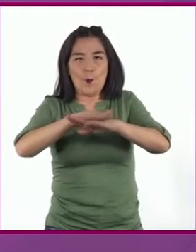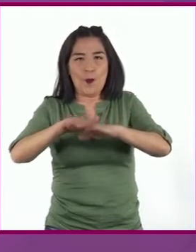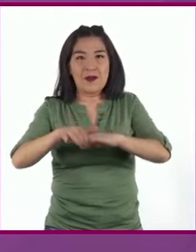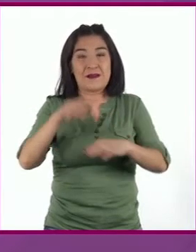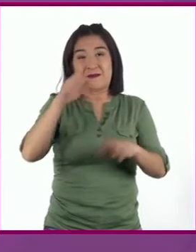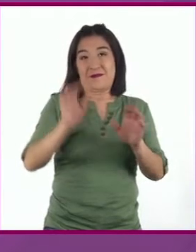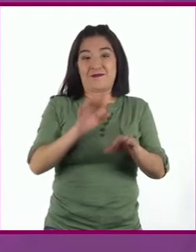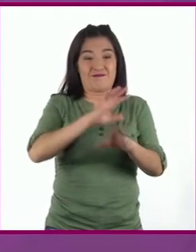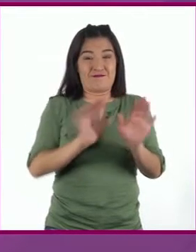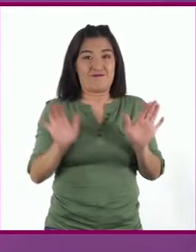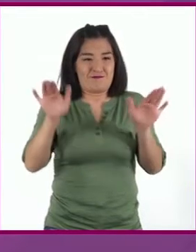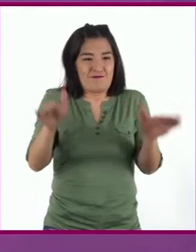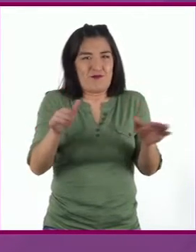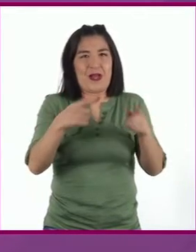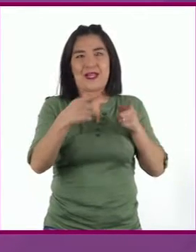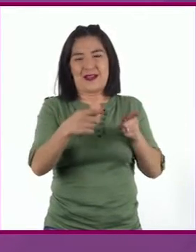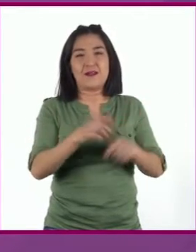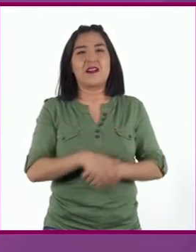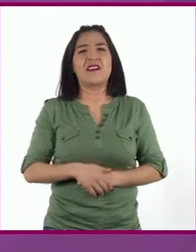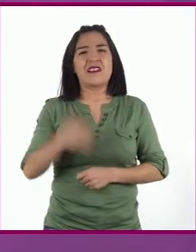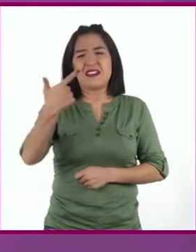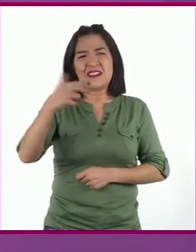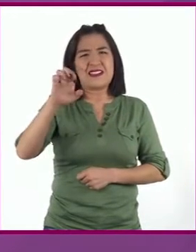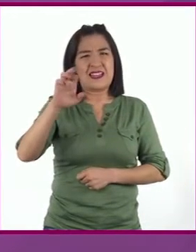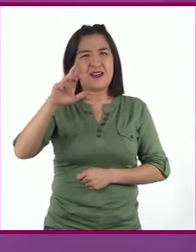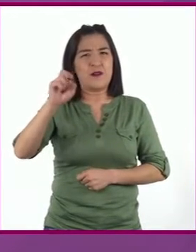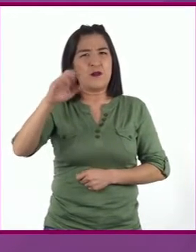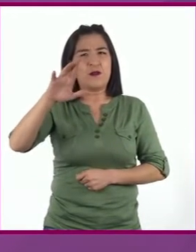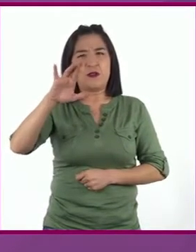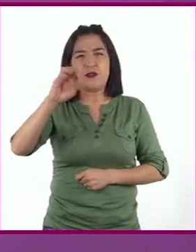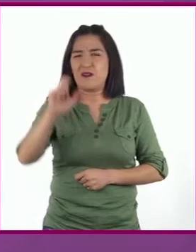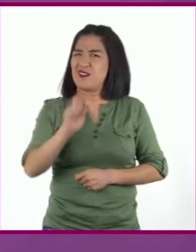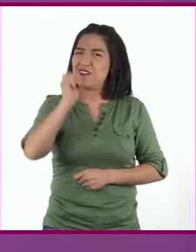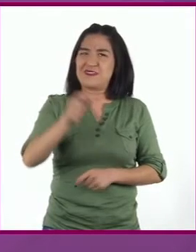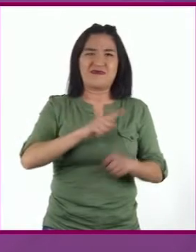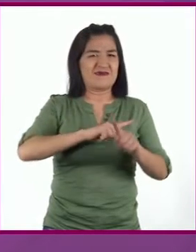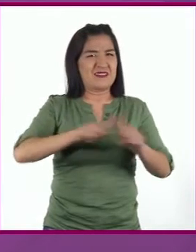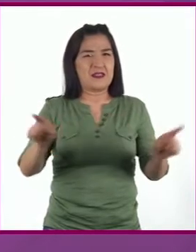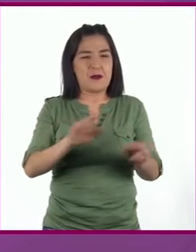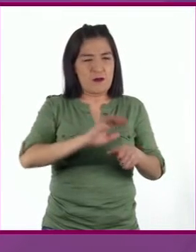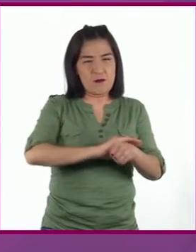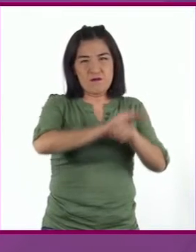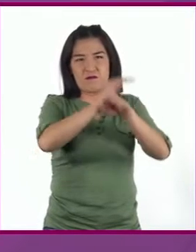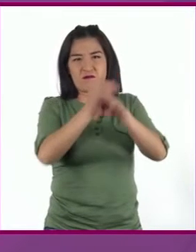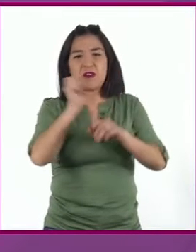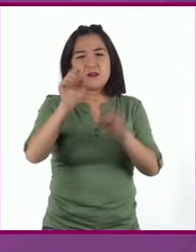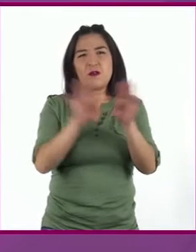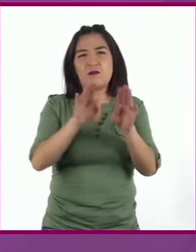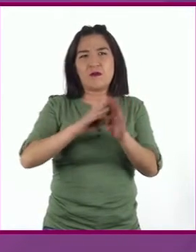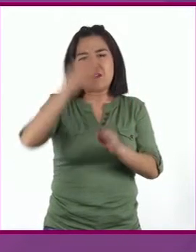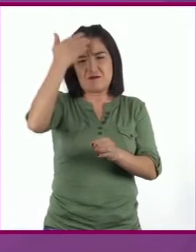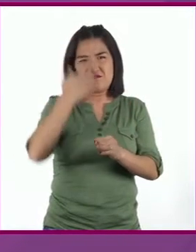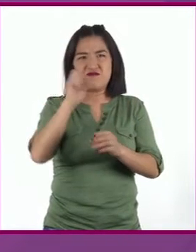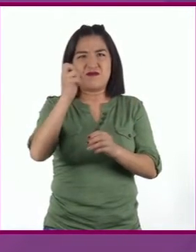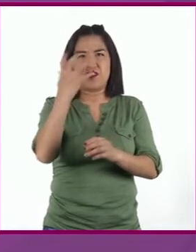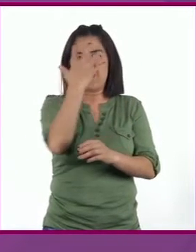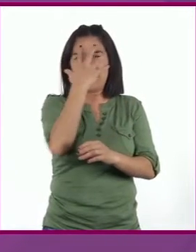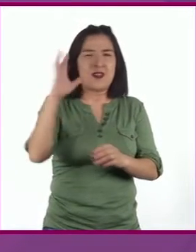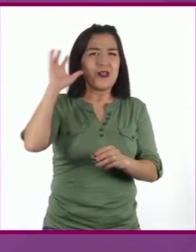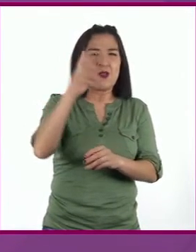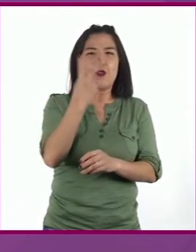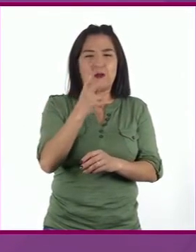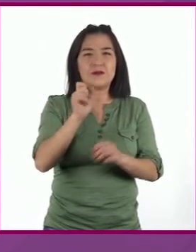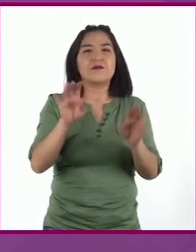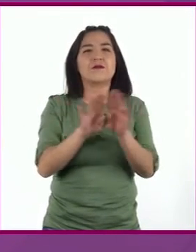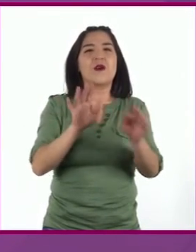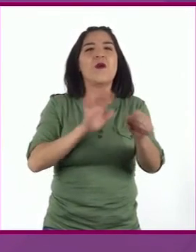patas Y Gregorio es todo menos plano Es convexo por las dos caras, la abdominal y